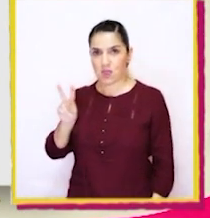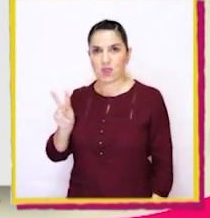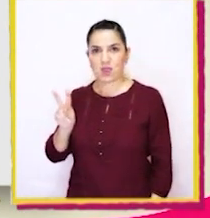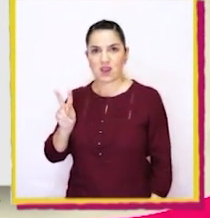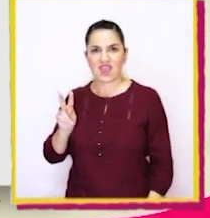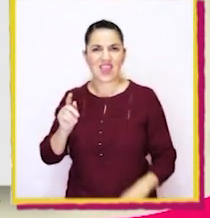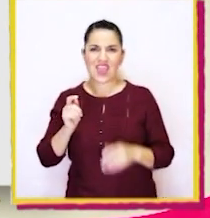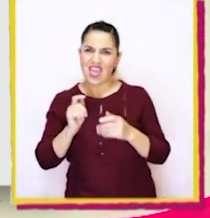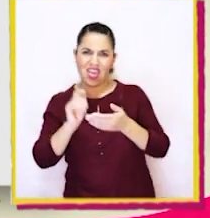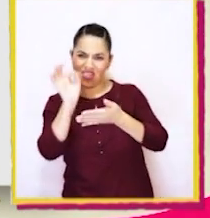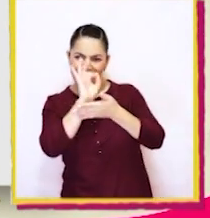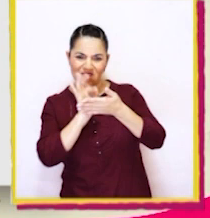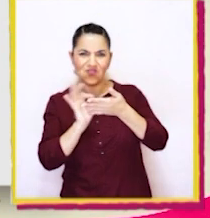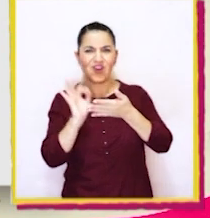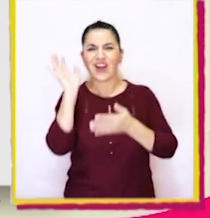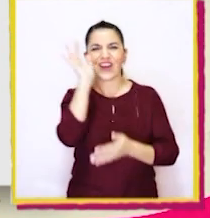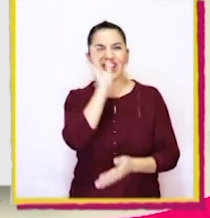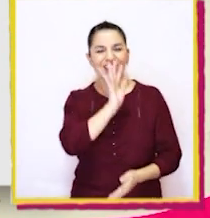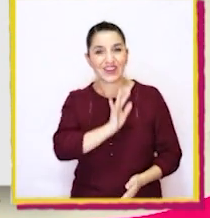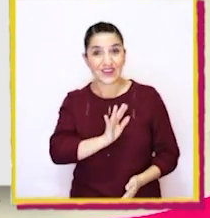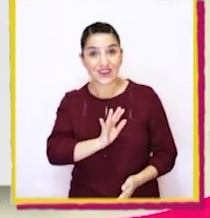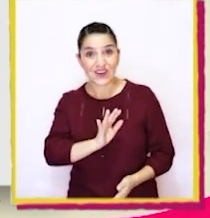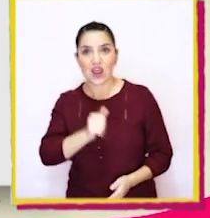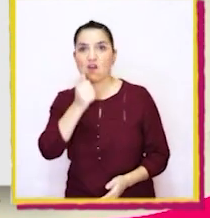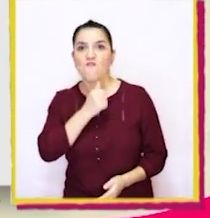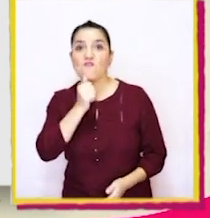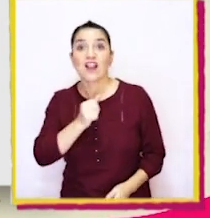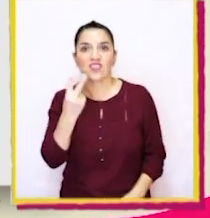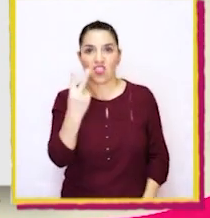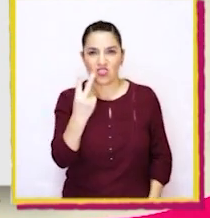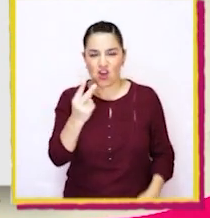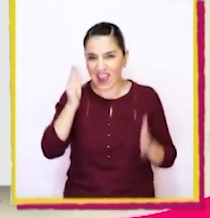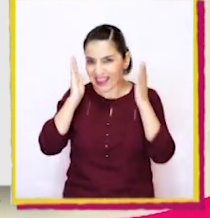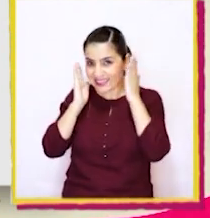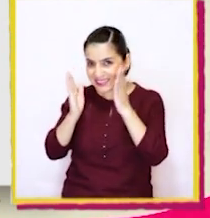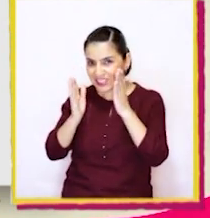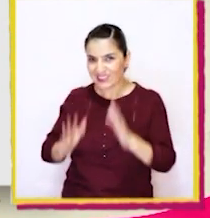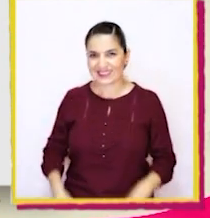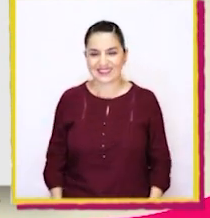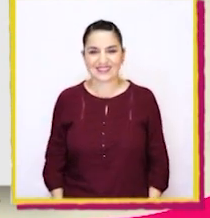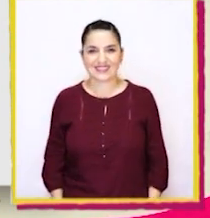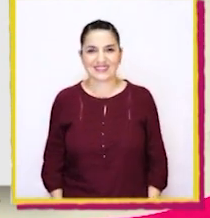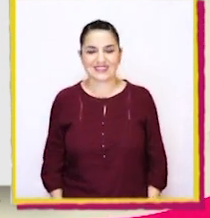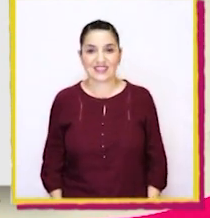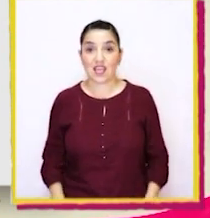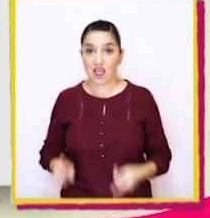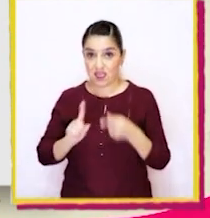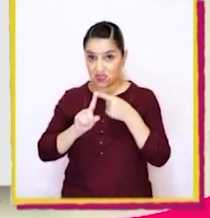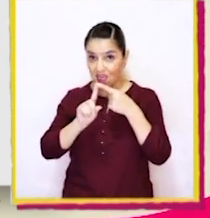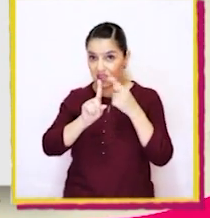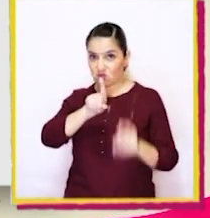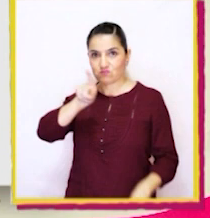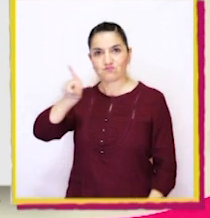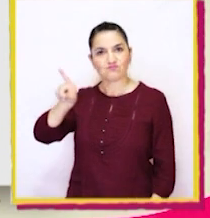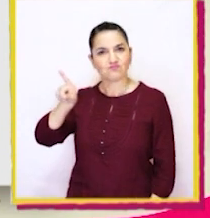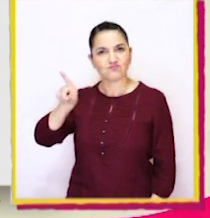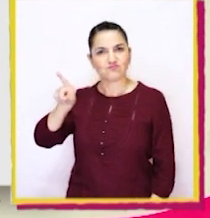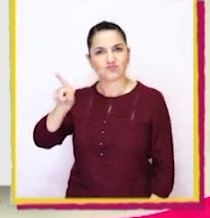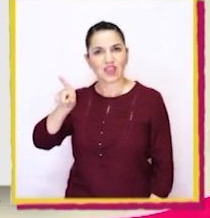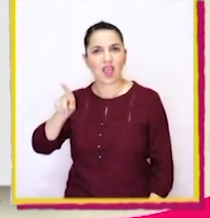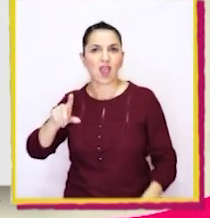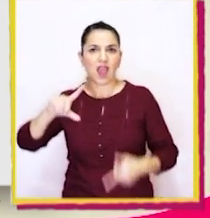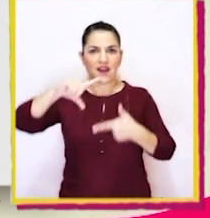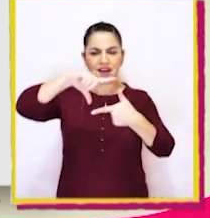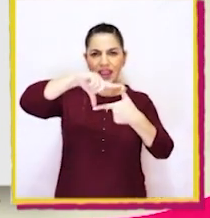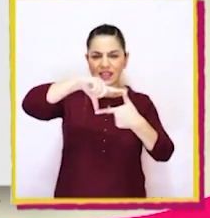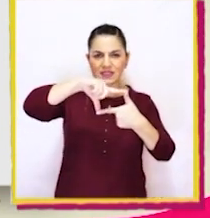cómo se va coloreando el dibujo. ¡Sólo quedan dos figuras! ¡Pongan atención! ¡Apunten con su dedo